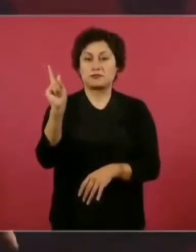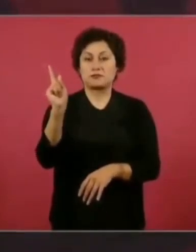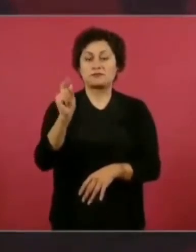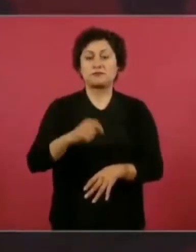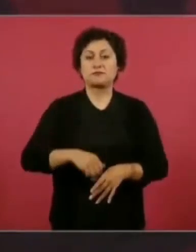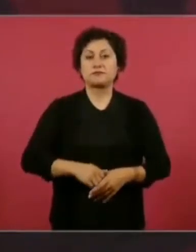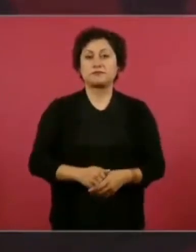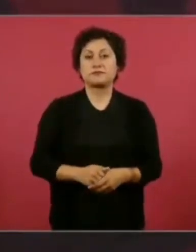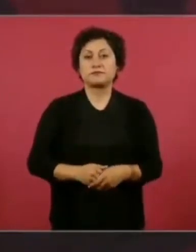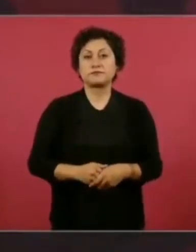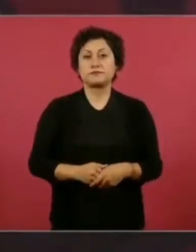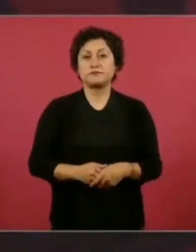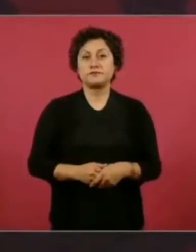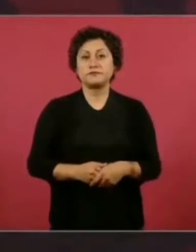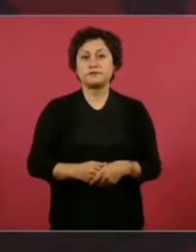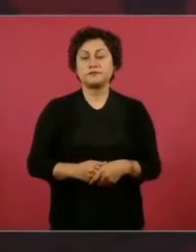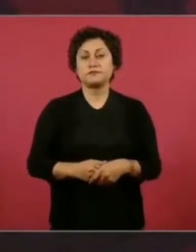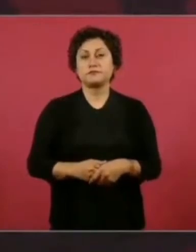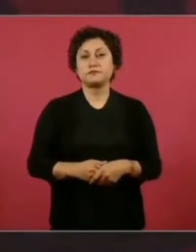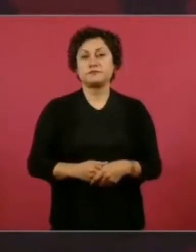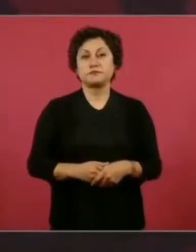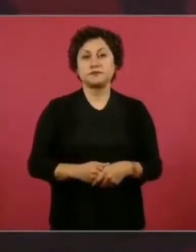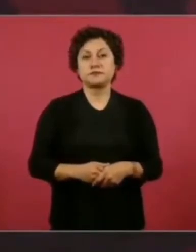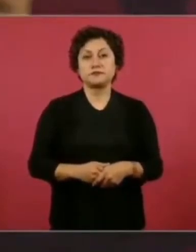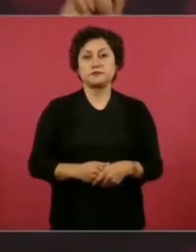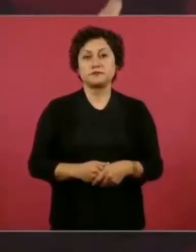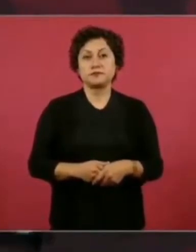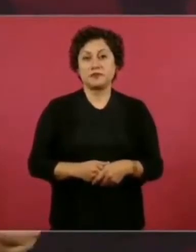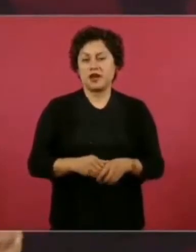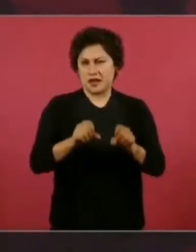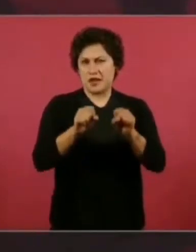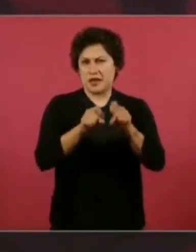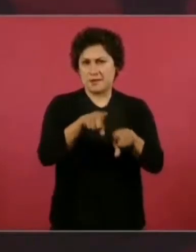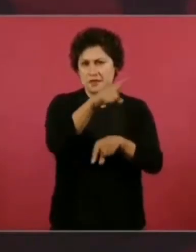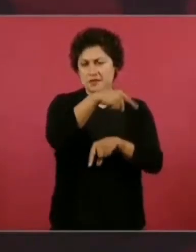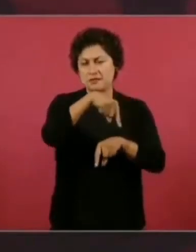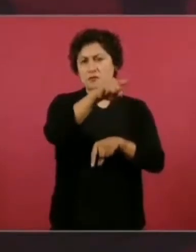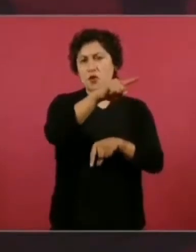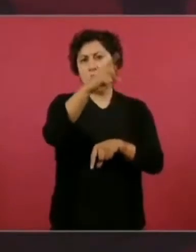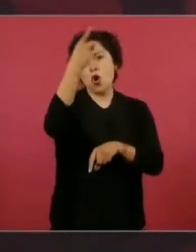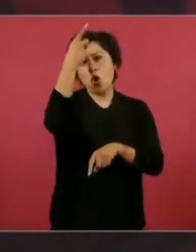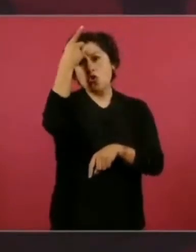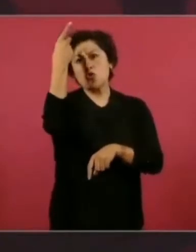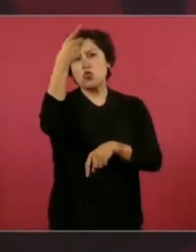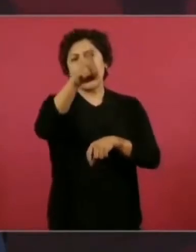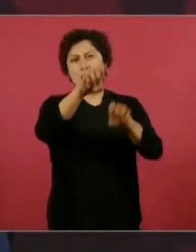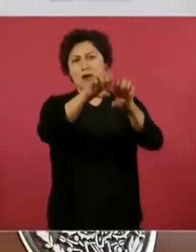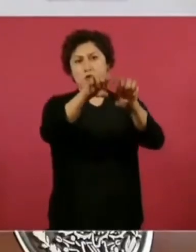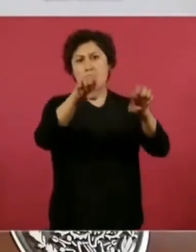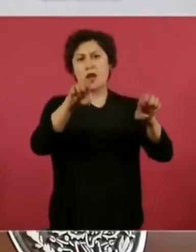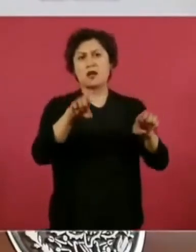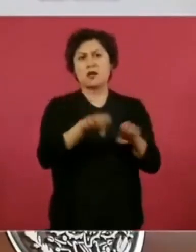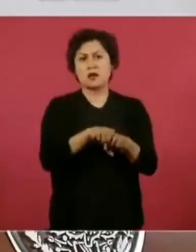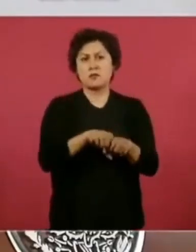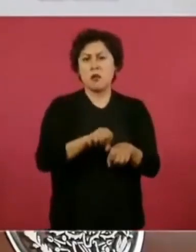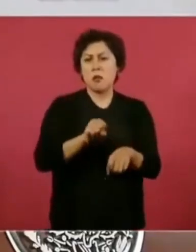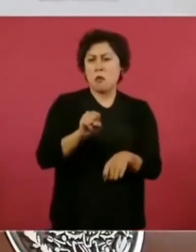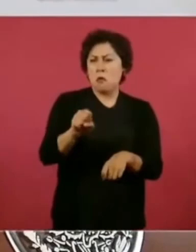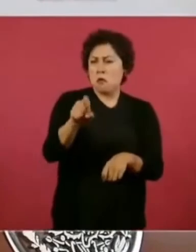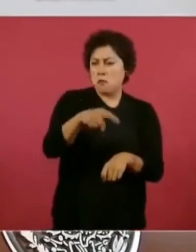en los acuerdos, en con los dueños de los equipos les permitan fumar marihuana?